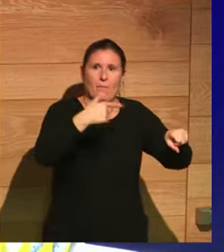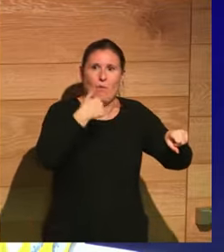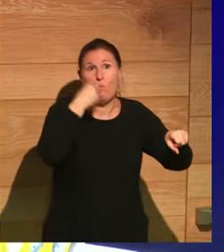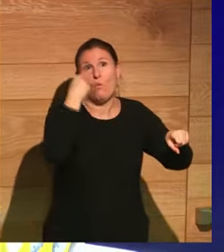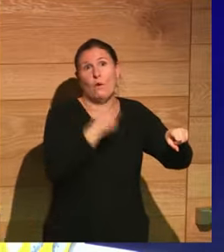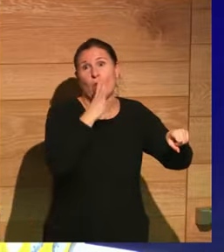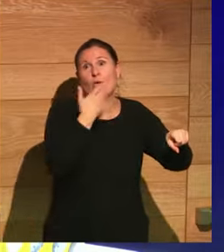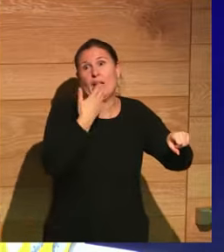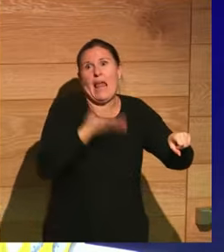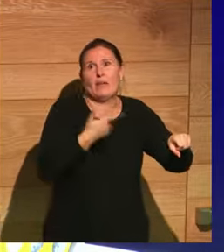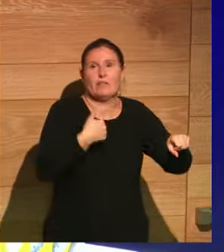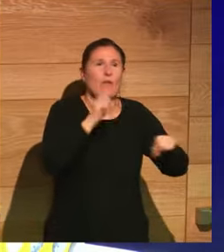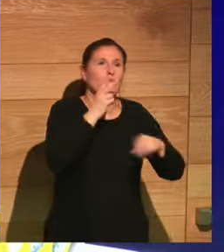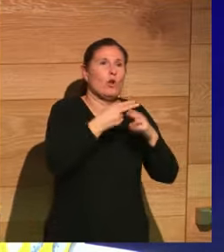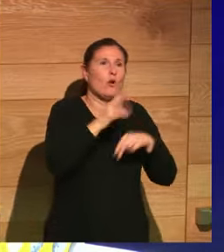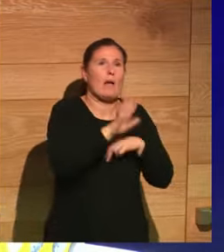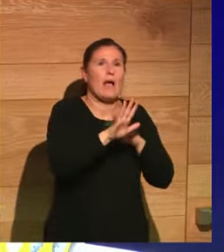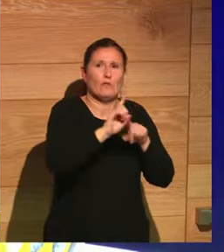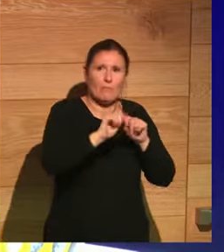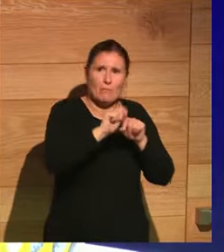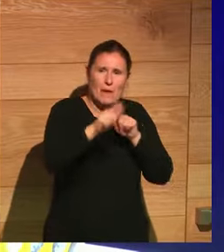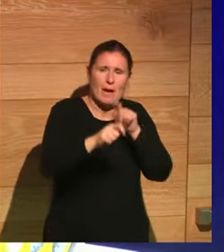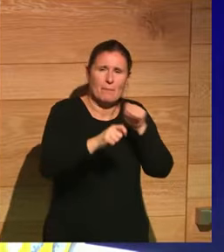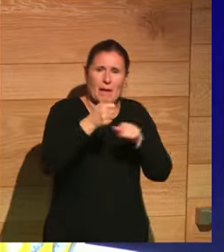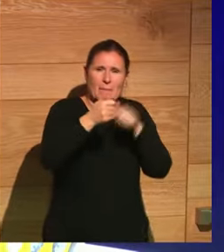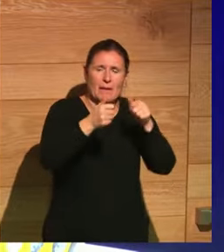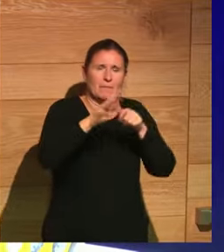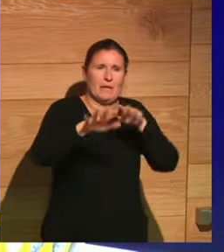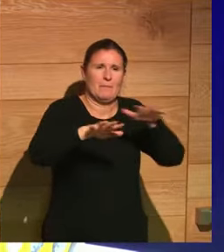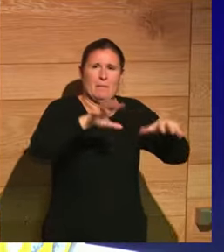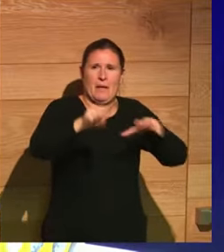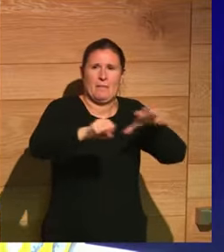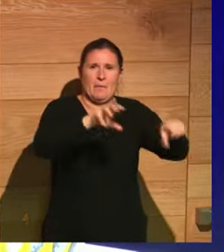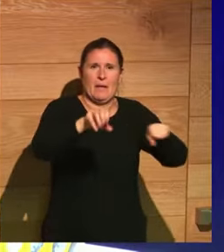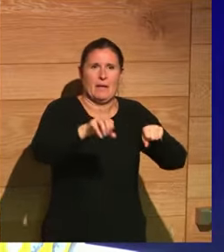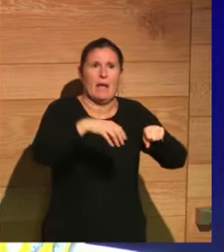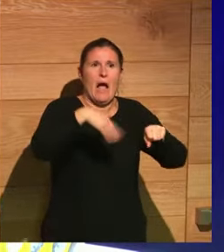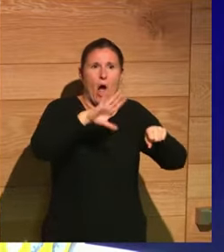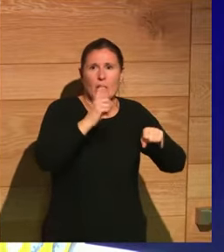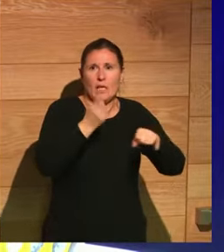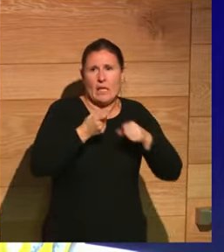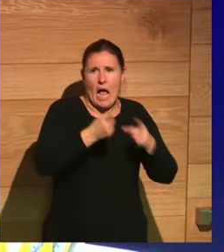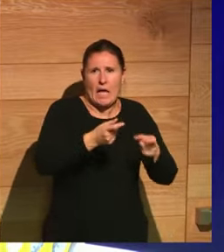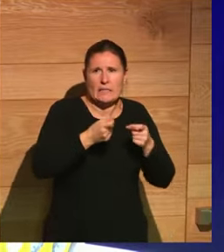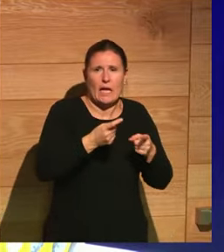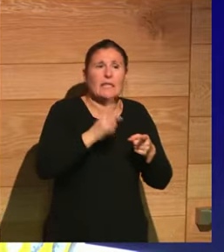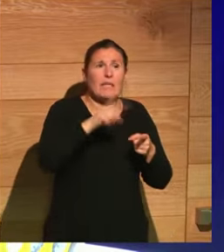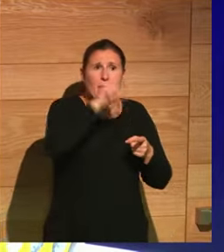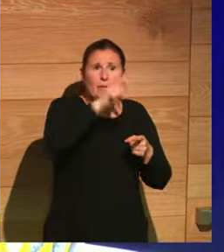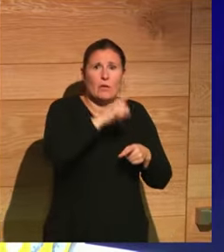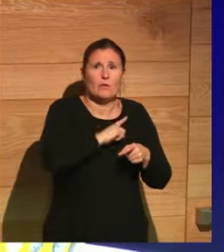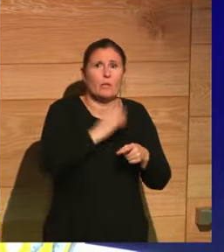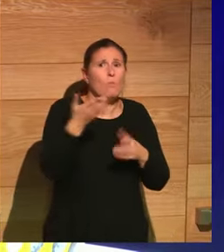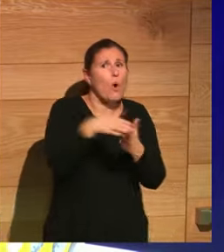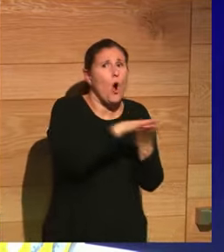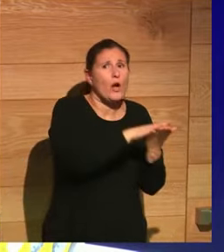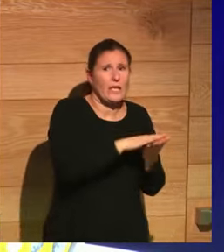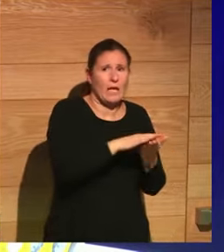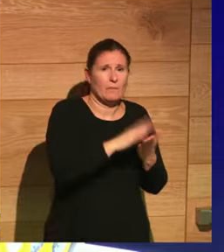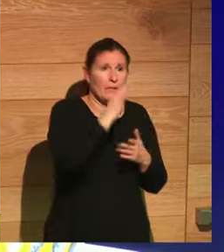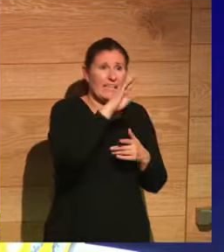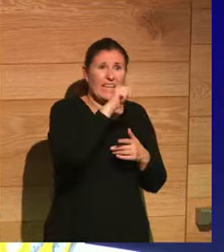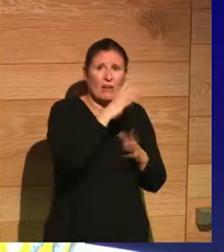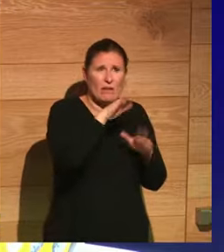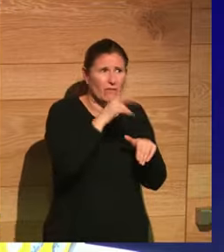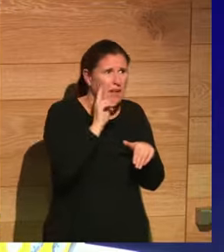Roma a pesar de que eso le estaba costando una fortuna al estado y lo peor de todo un montón de vidas de soldados romanos es un desastre lo de